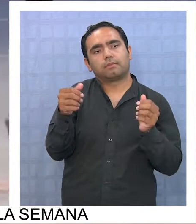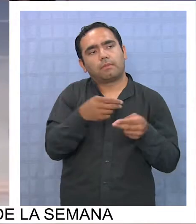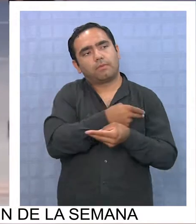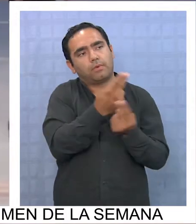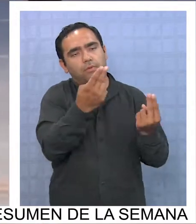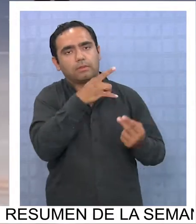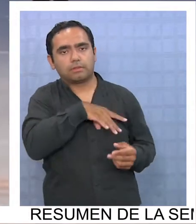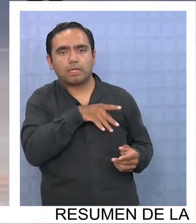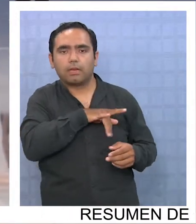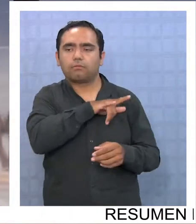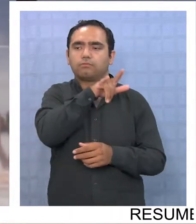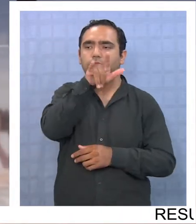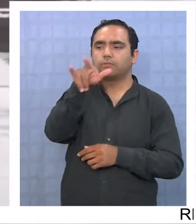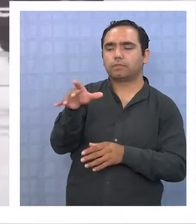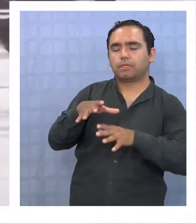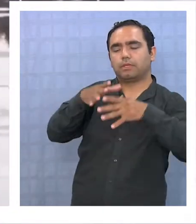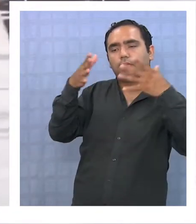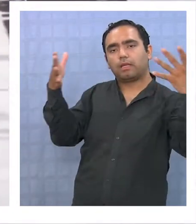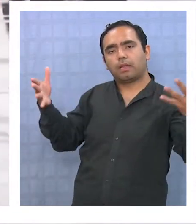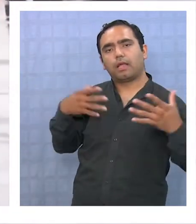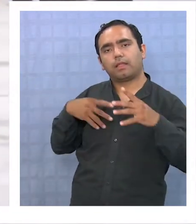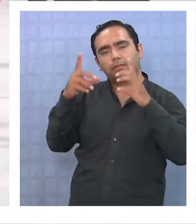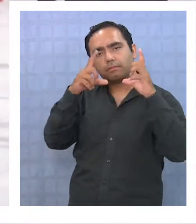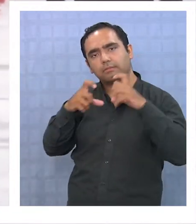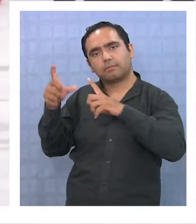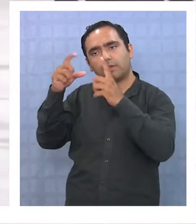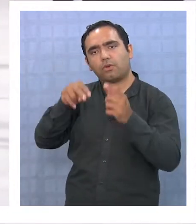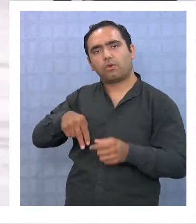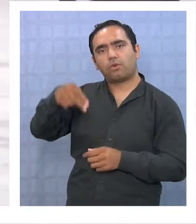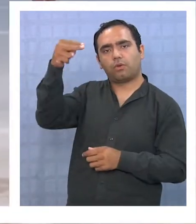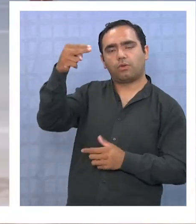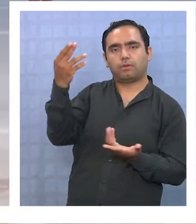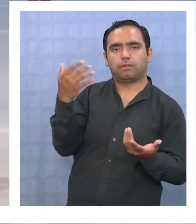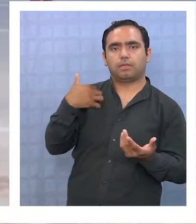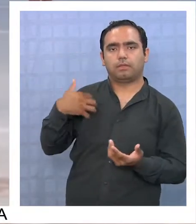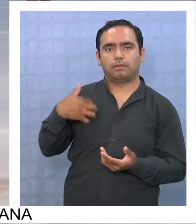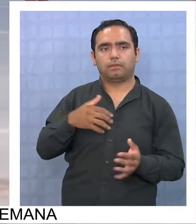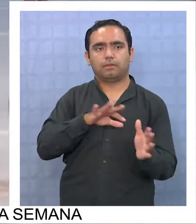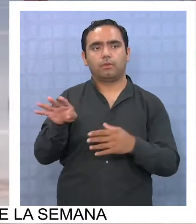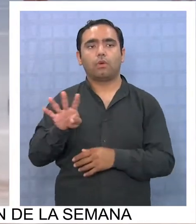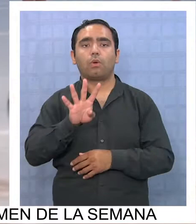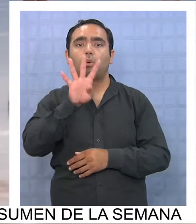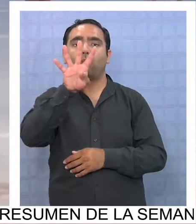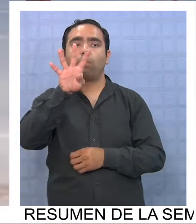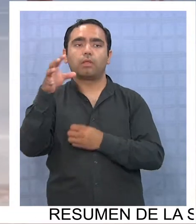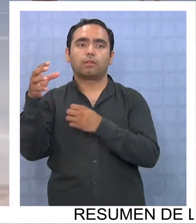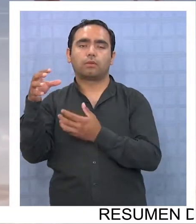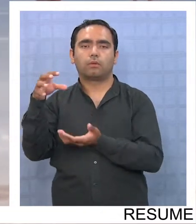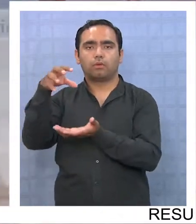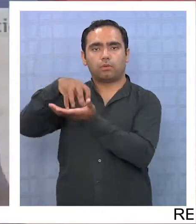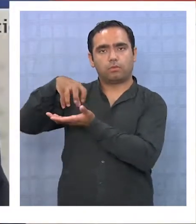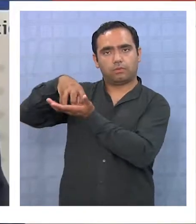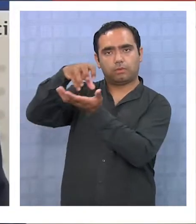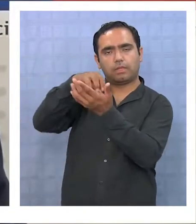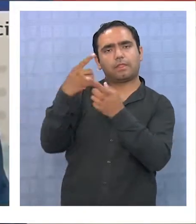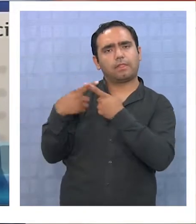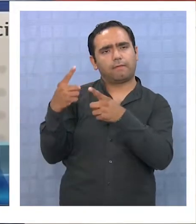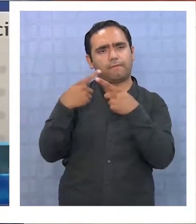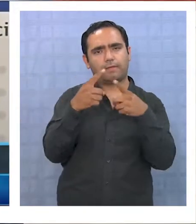acercar al público chileno a los enormes atractivos turísticos del norte trasandino. Tiene cuatro regiones totalmente